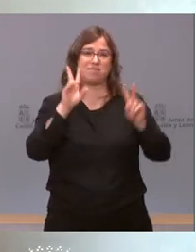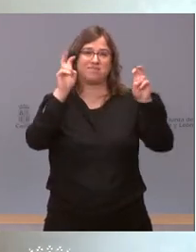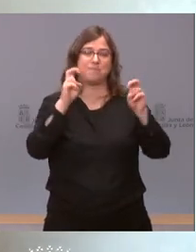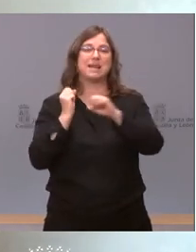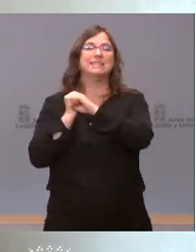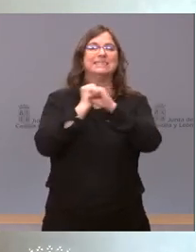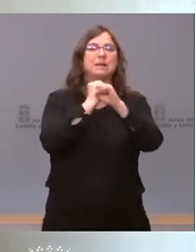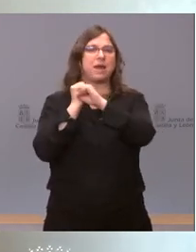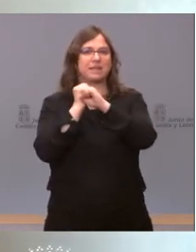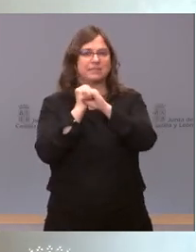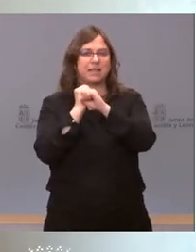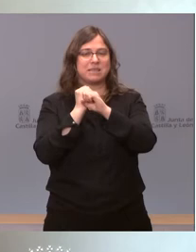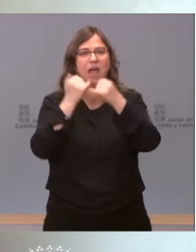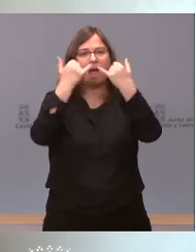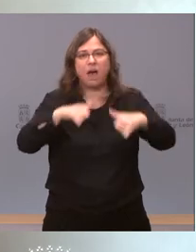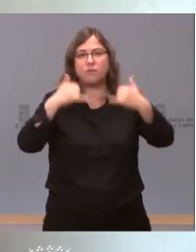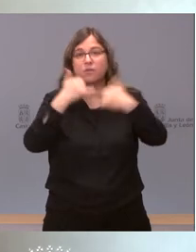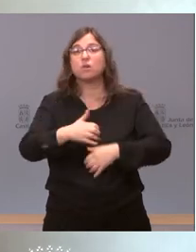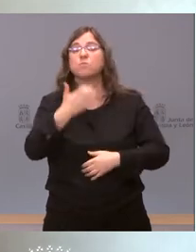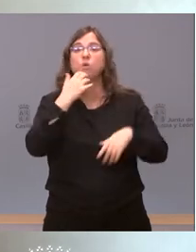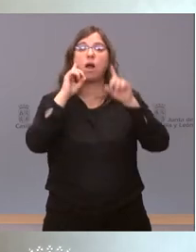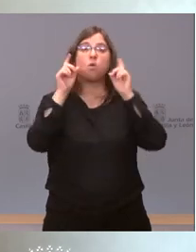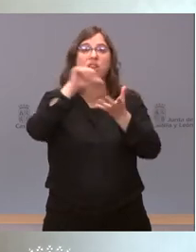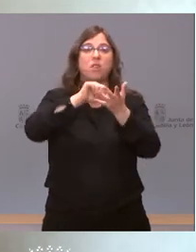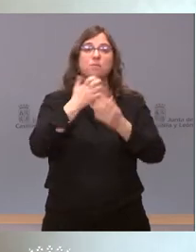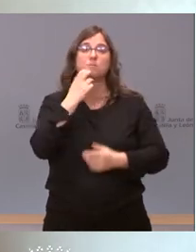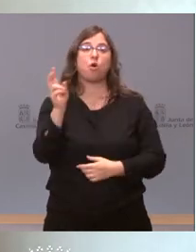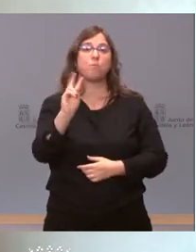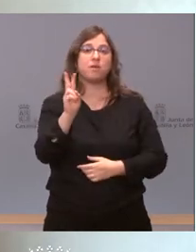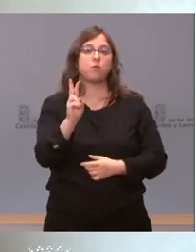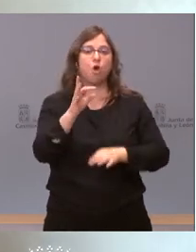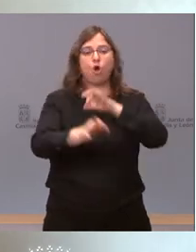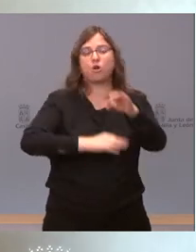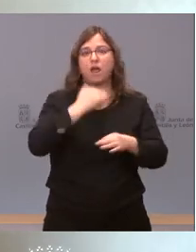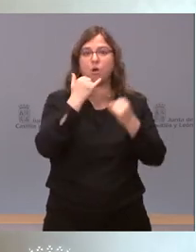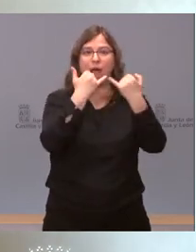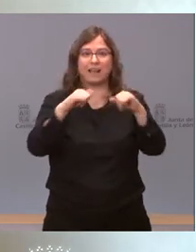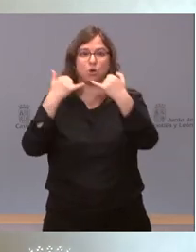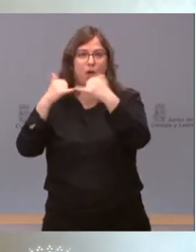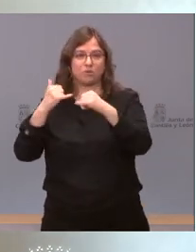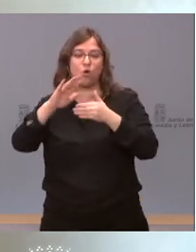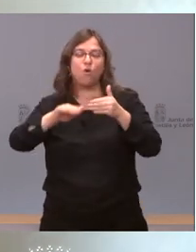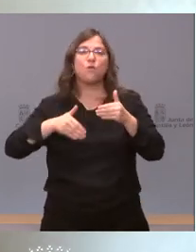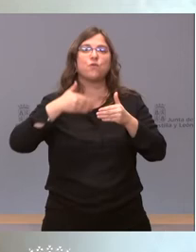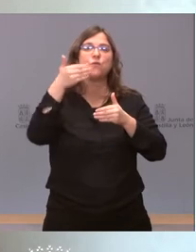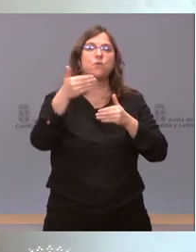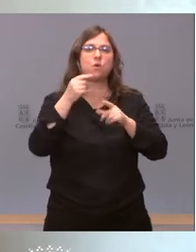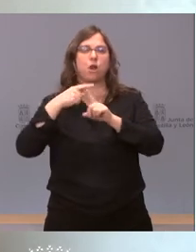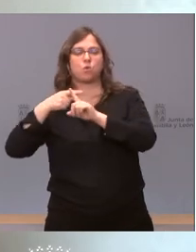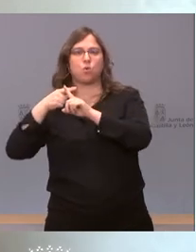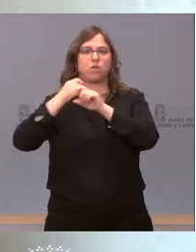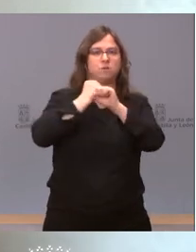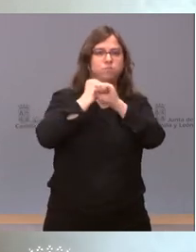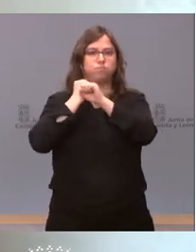actos en algunas ciudades como por ejemplo Valladolid se han programado organizado algunos actos en el exterior como un vía crucis en la plaza mayor